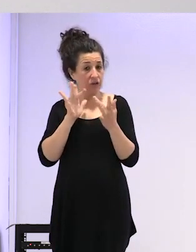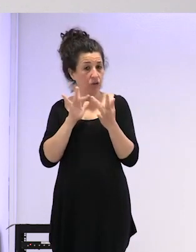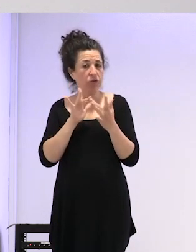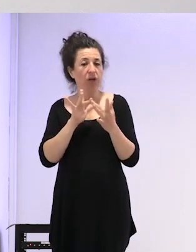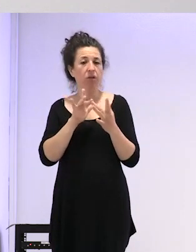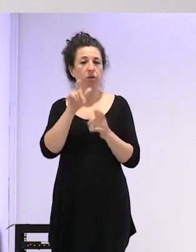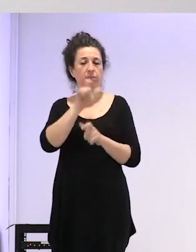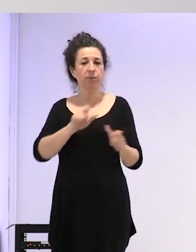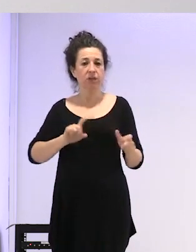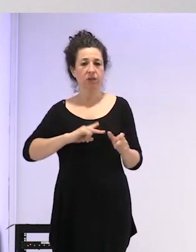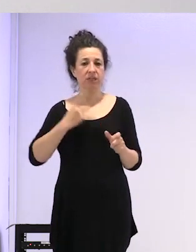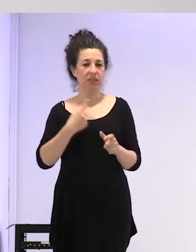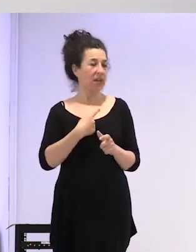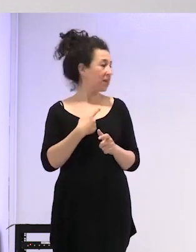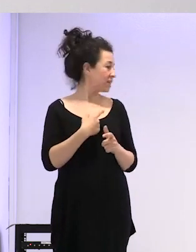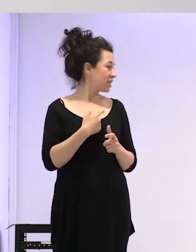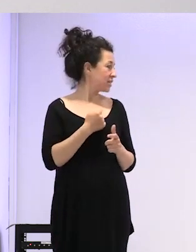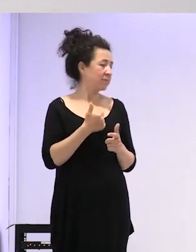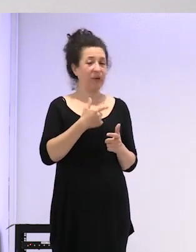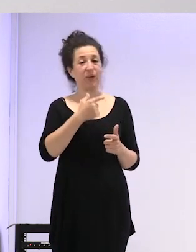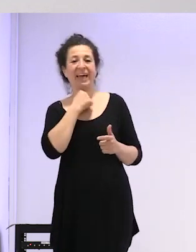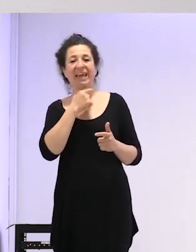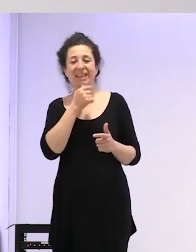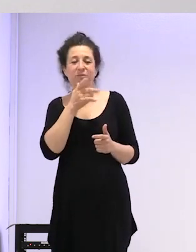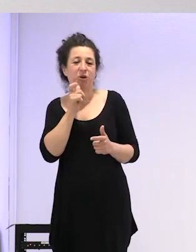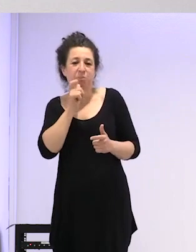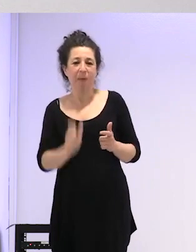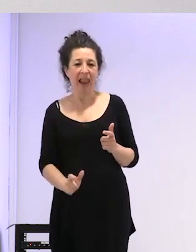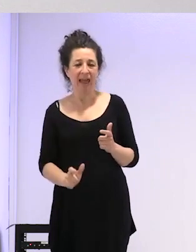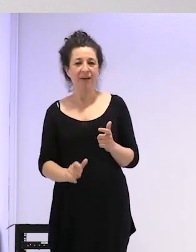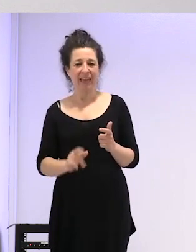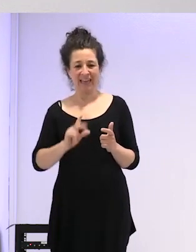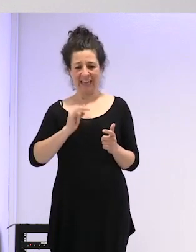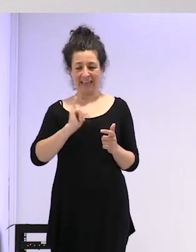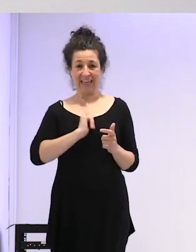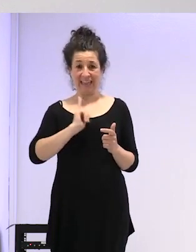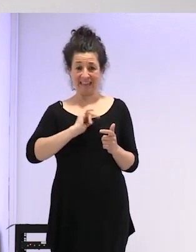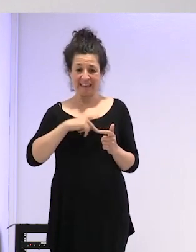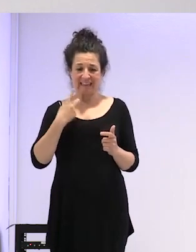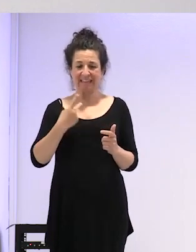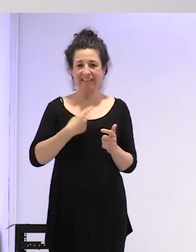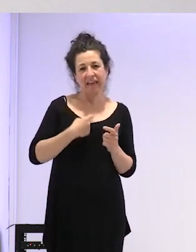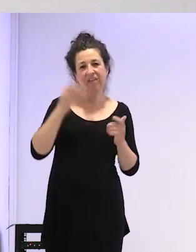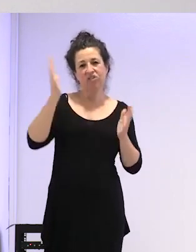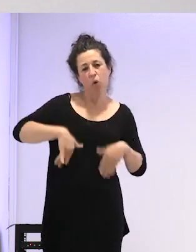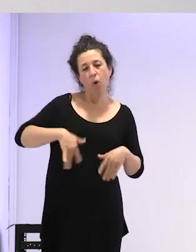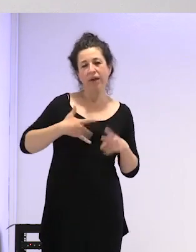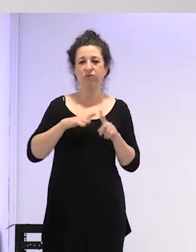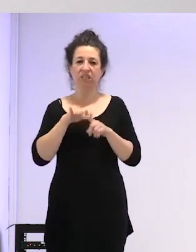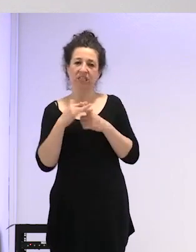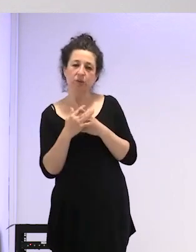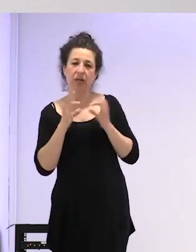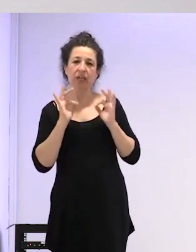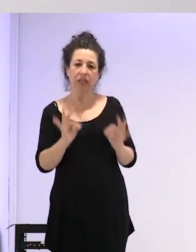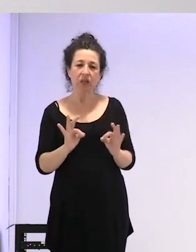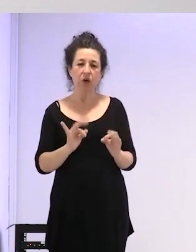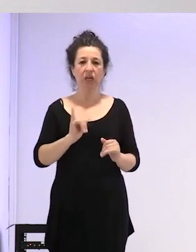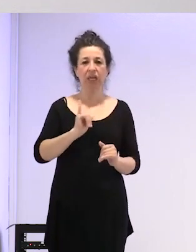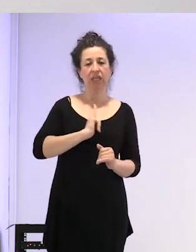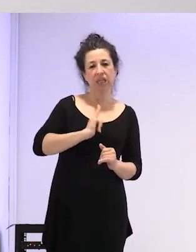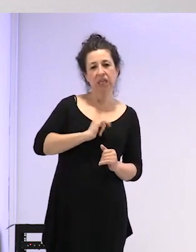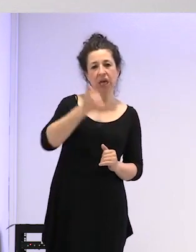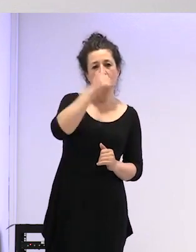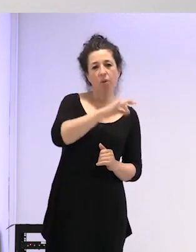no es que me hace gracia porque son cuestiones de semántica no existe la identidad trans propiamente dicho es una circunstancia lo que existe es la identidad de mujer u hombre